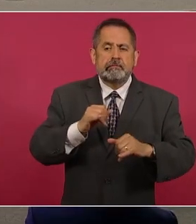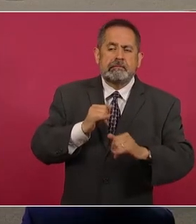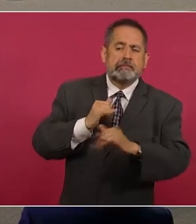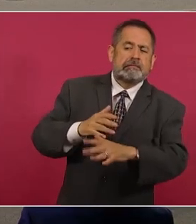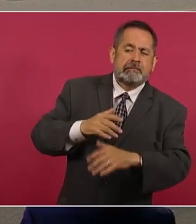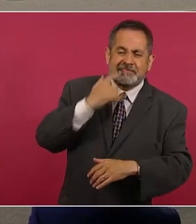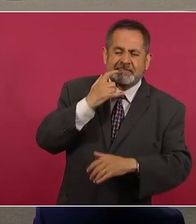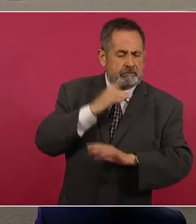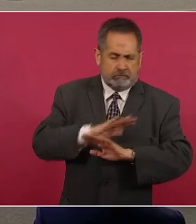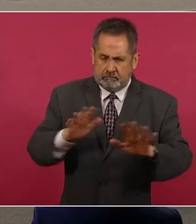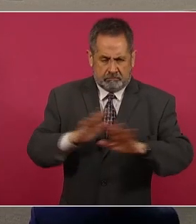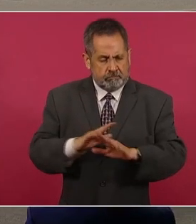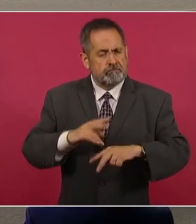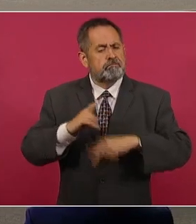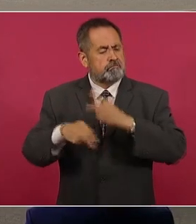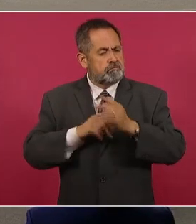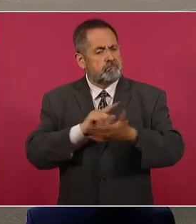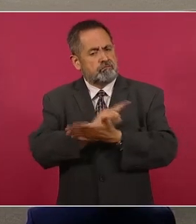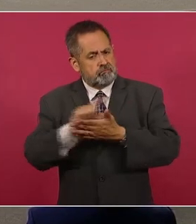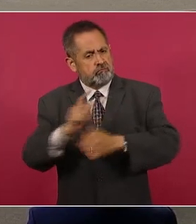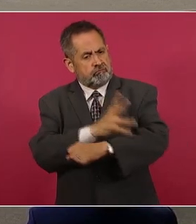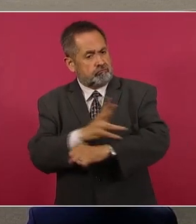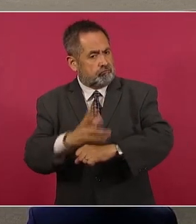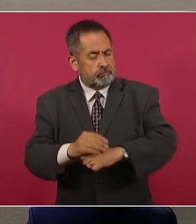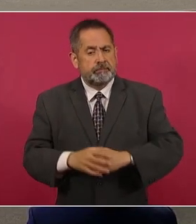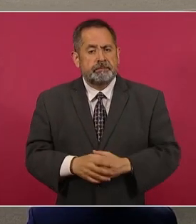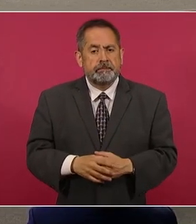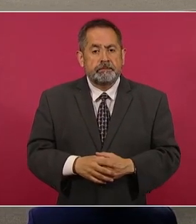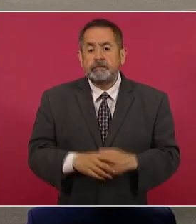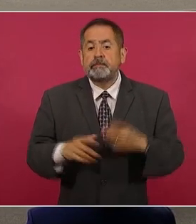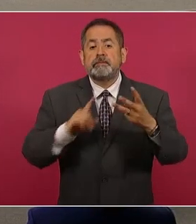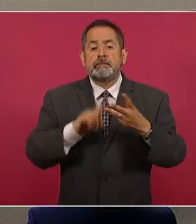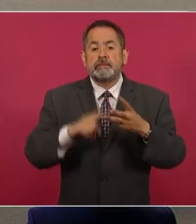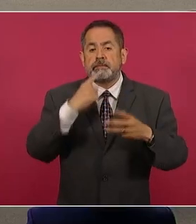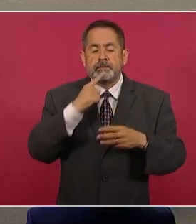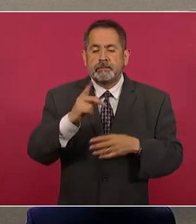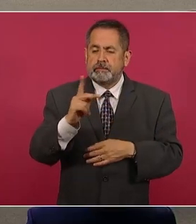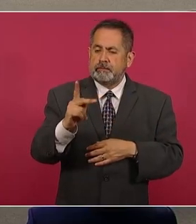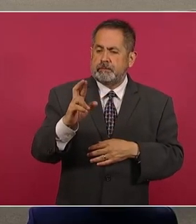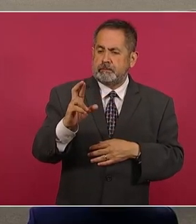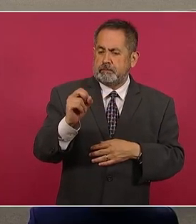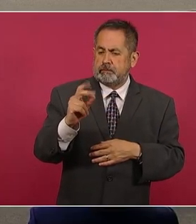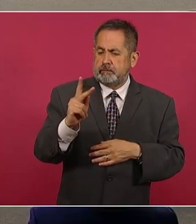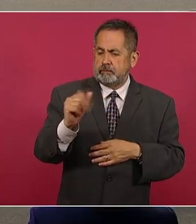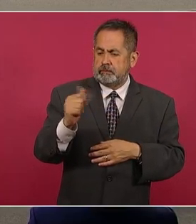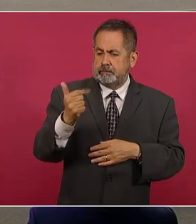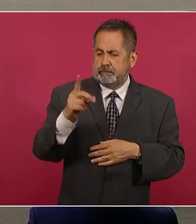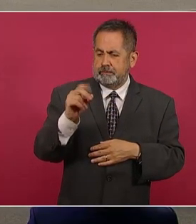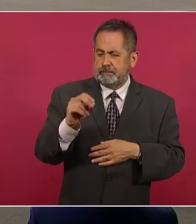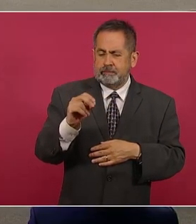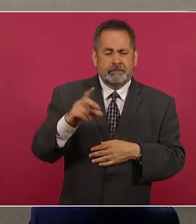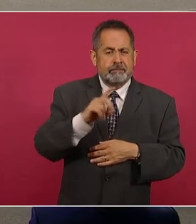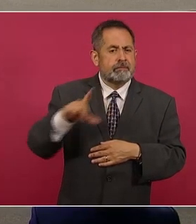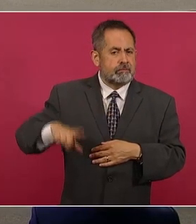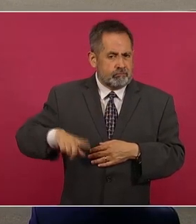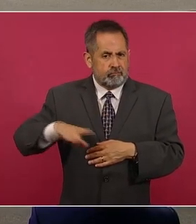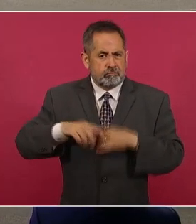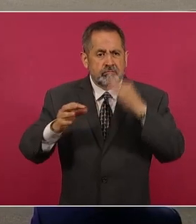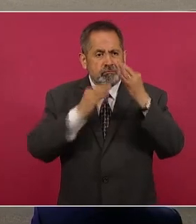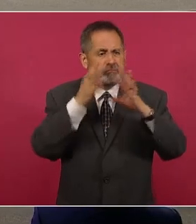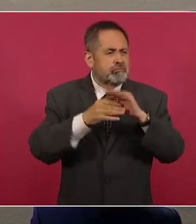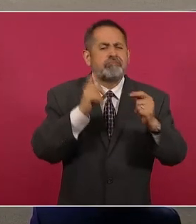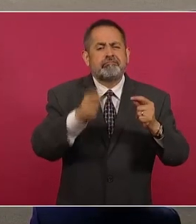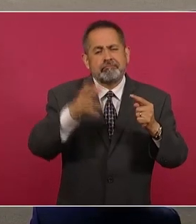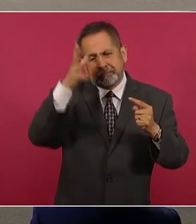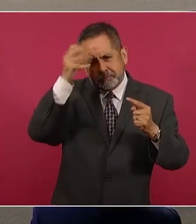Finalmente, también hay una modificación en las definiciones de propaganda gubernamental, ampliando las excepciones para